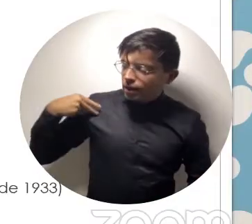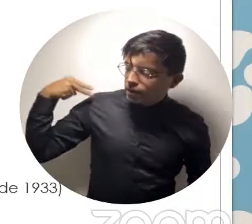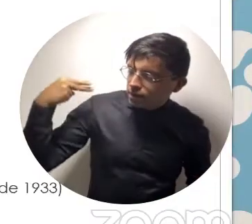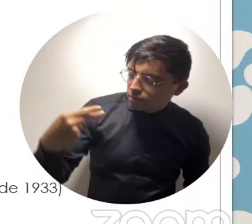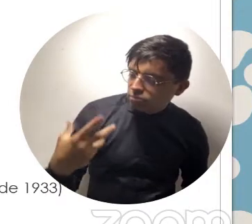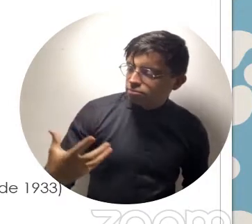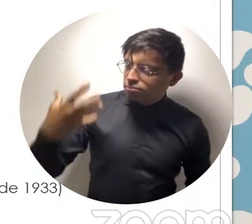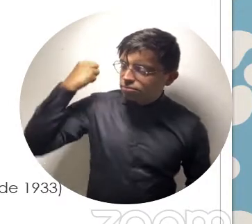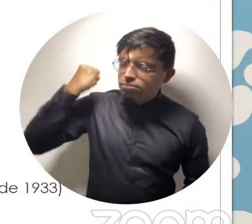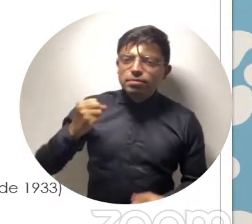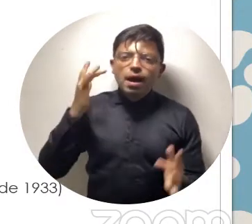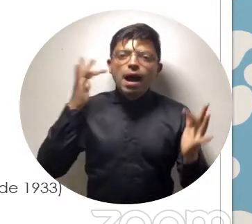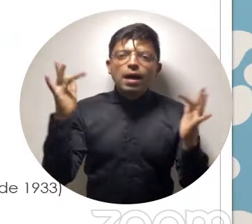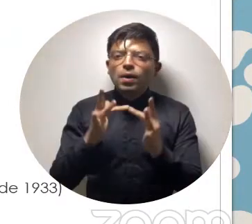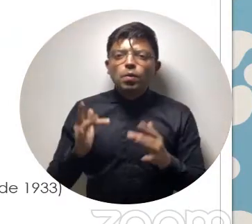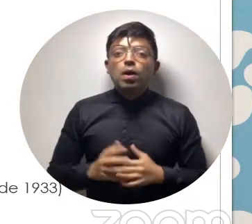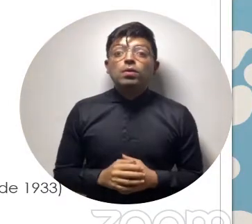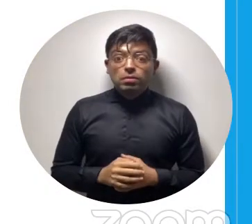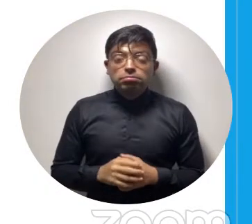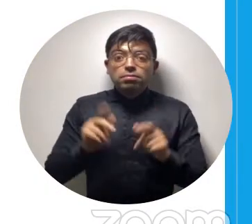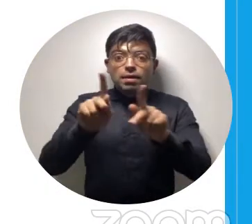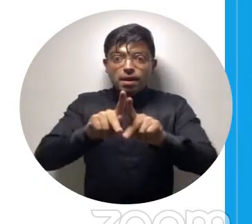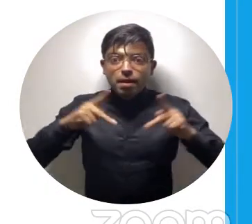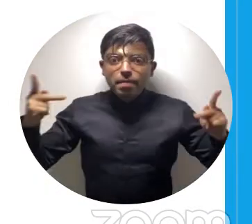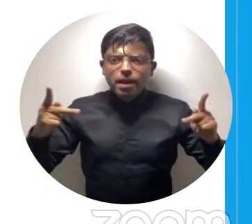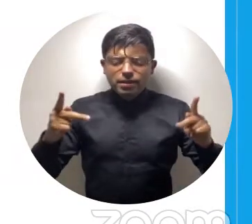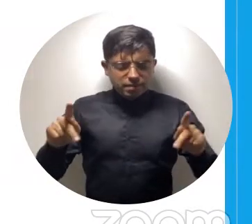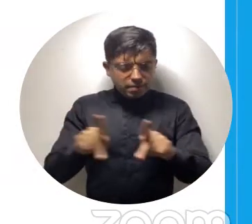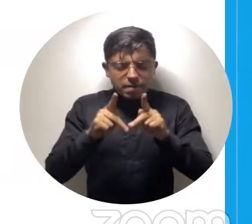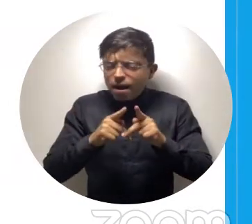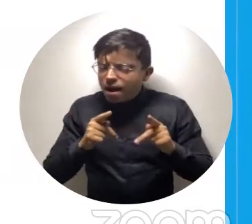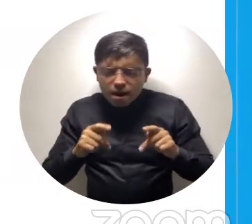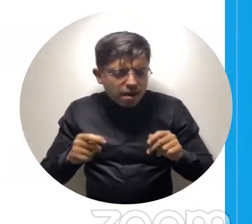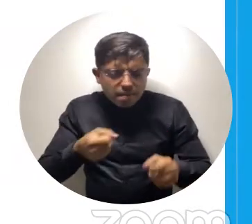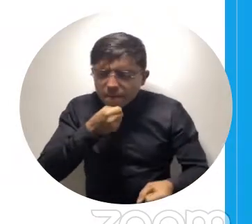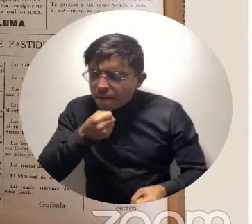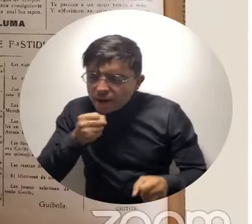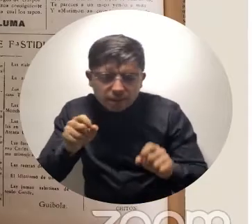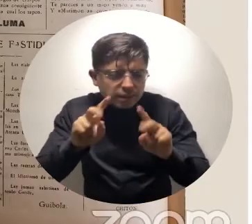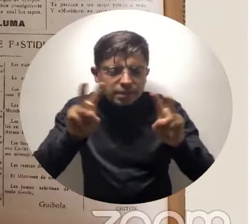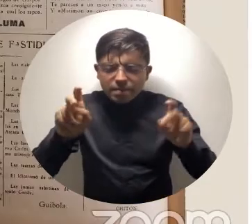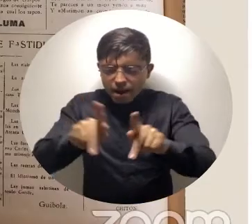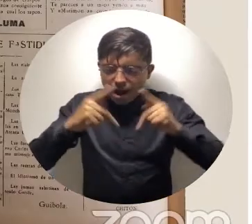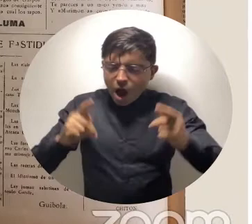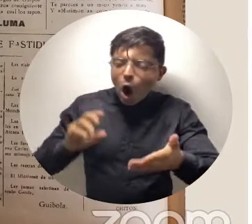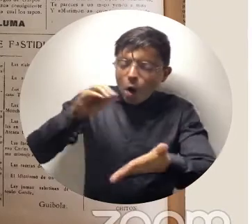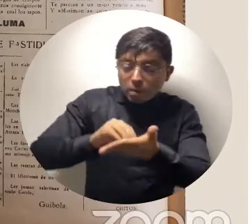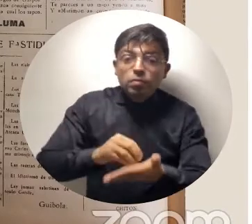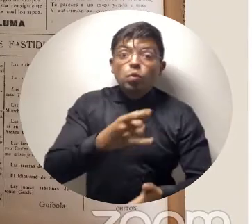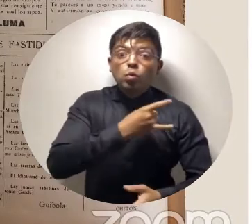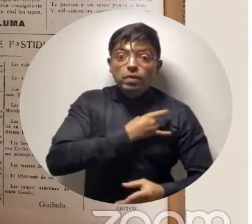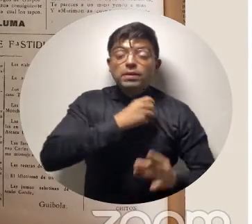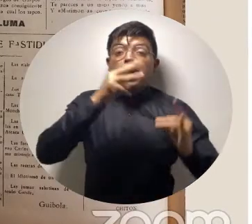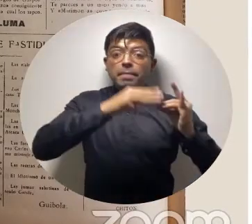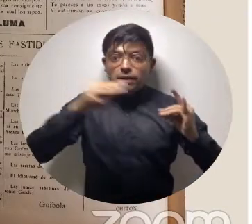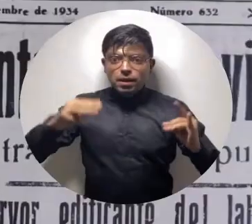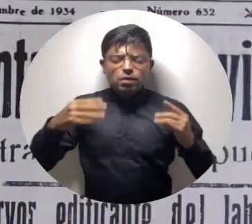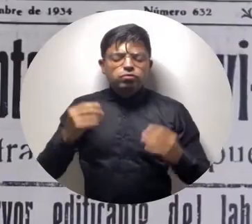historia, en relación con lo que era la prensa y el periodismo. La Universidad del Magdalena va a continuar